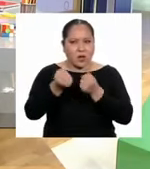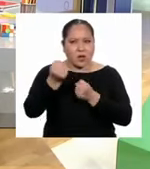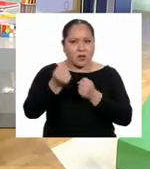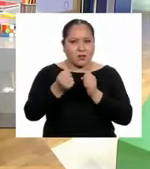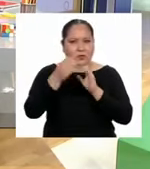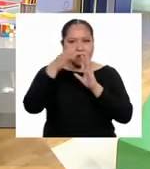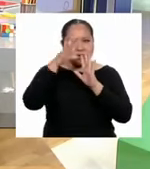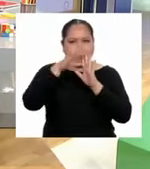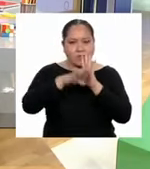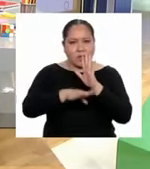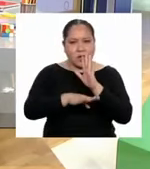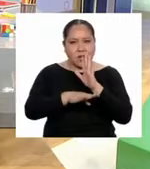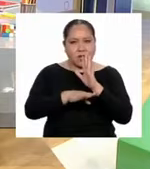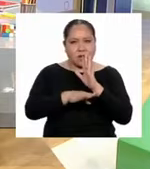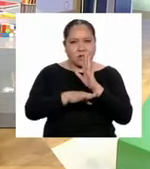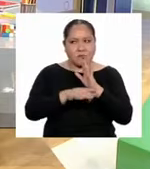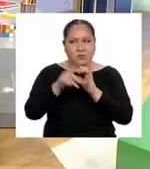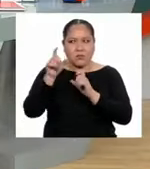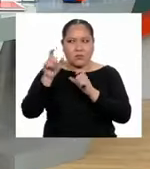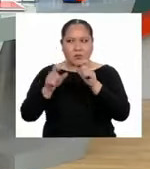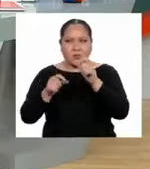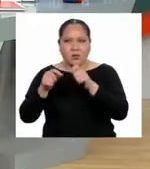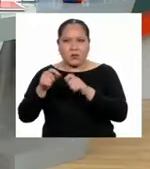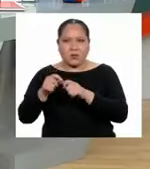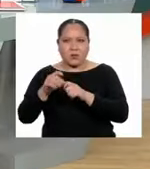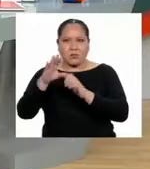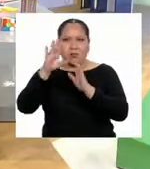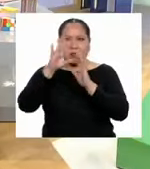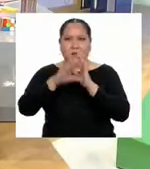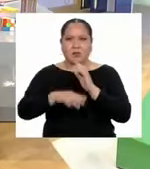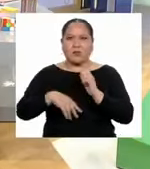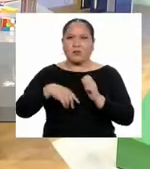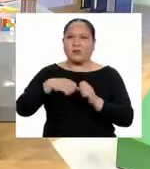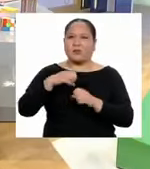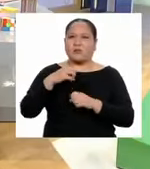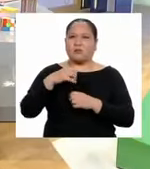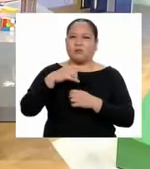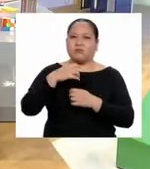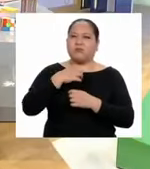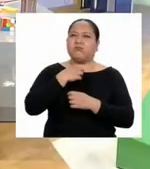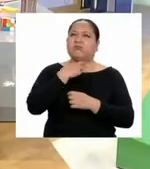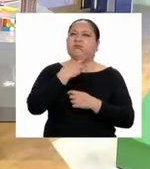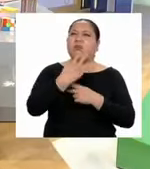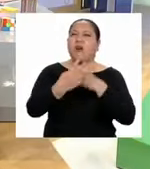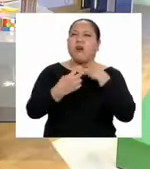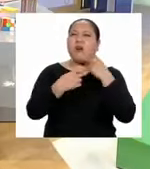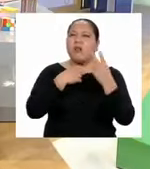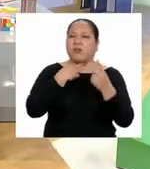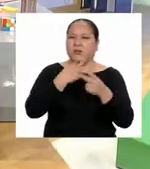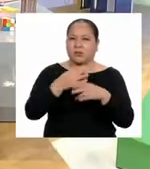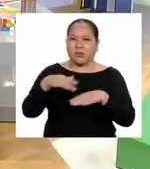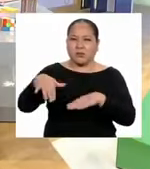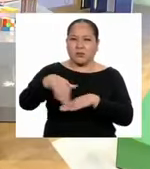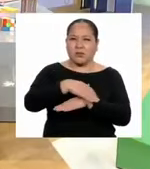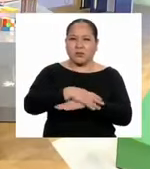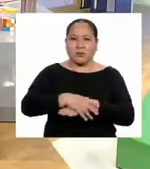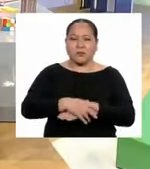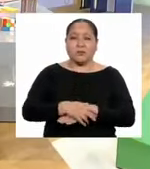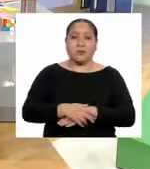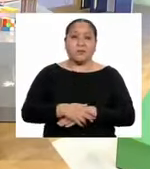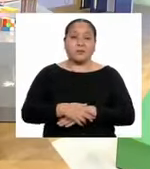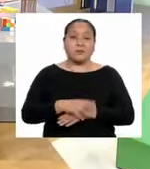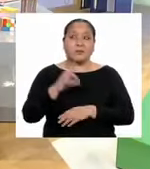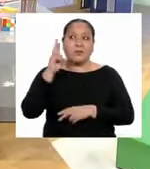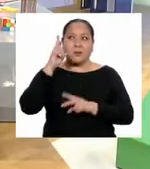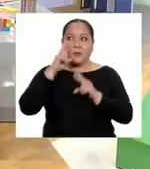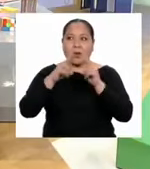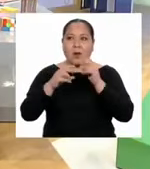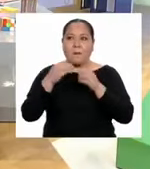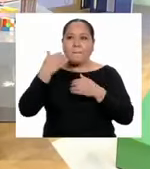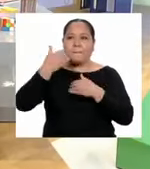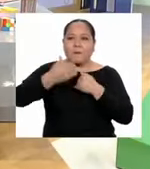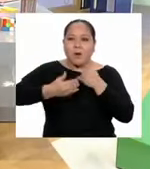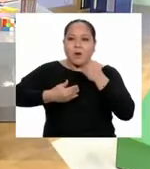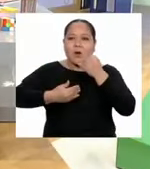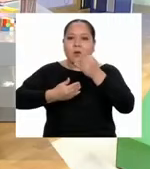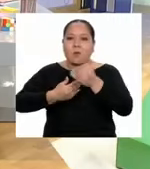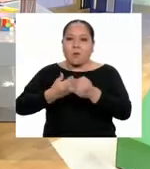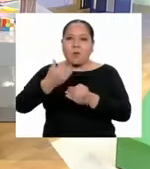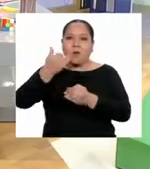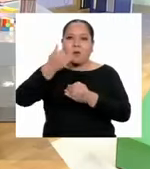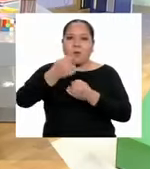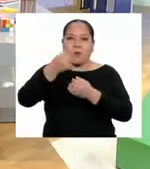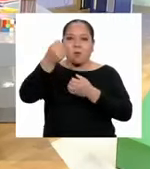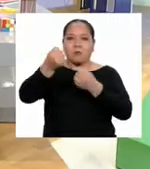bulla, bocinazos y gritos de la gente. Ojalá que a medida que a poco a poco se vean más vehículos, toda esa